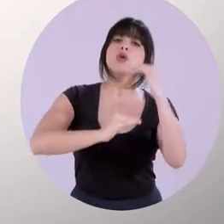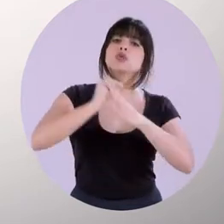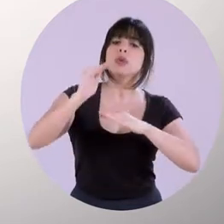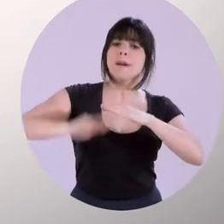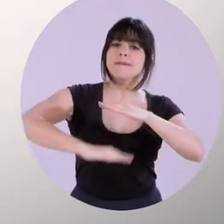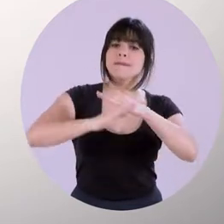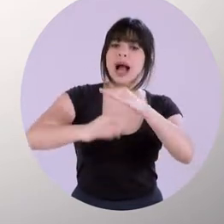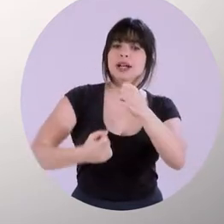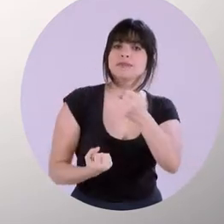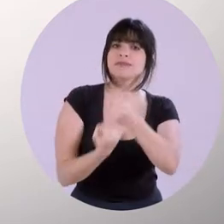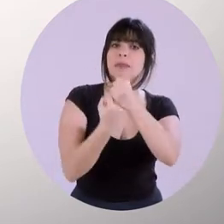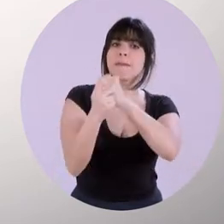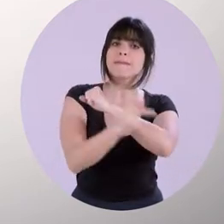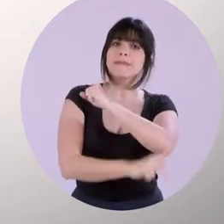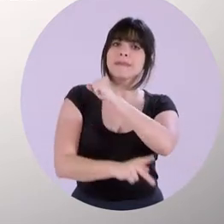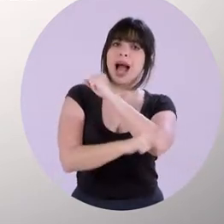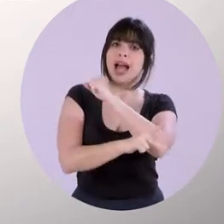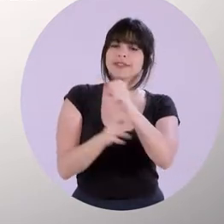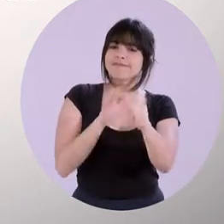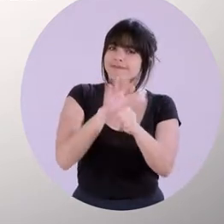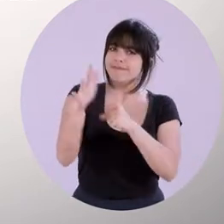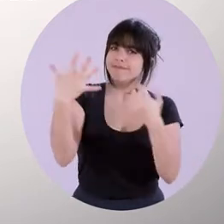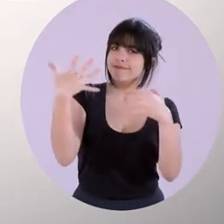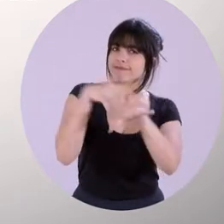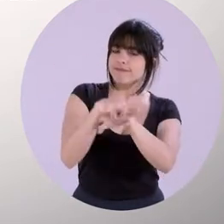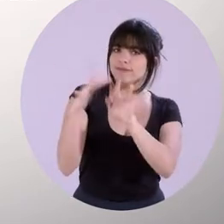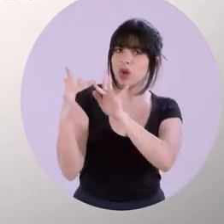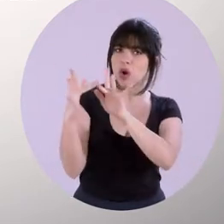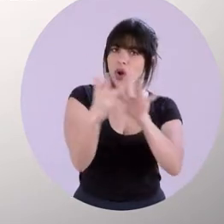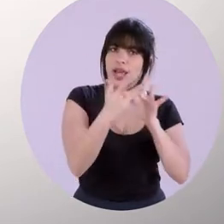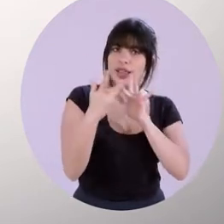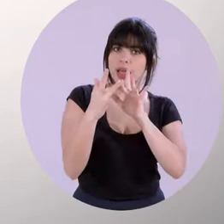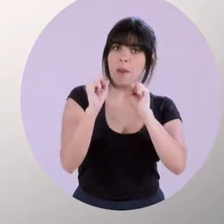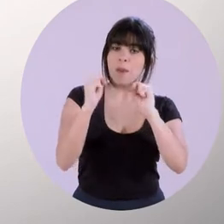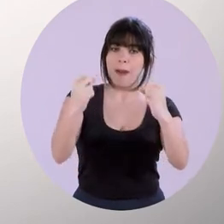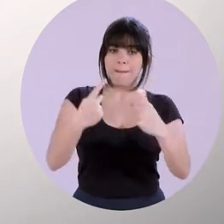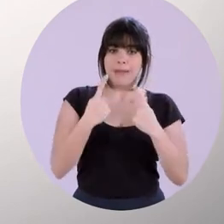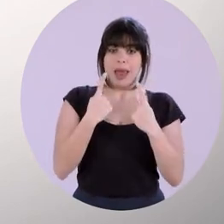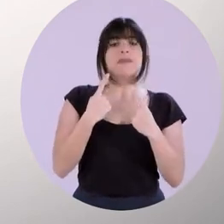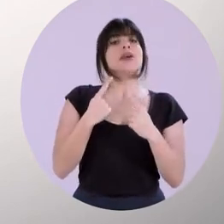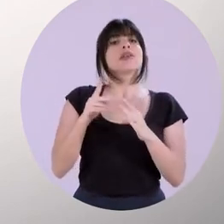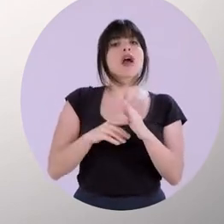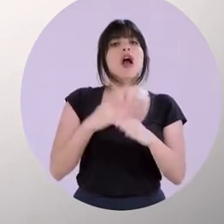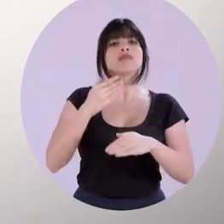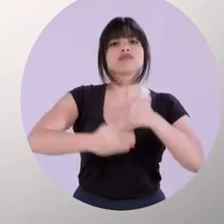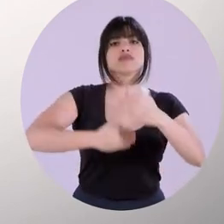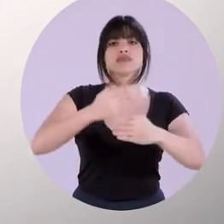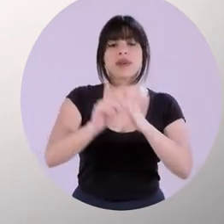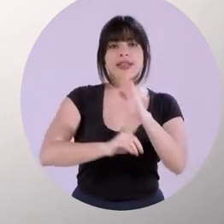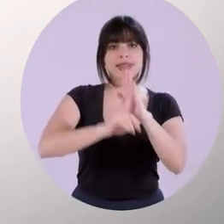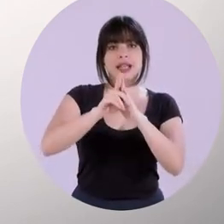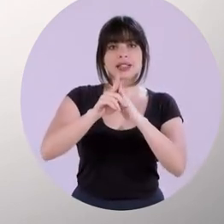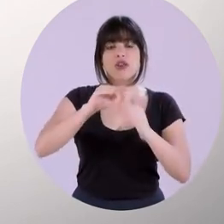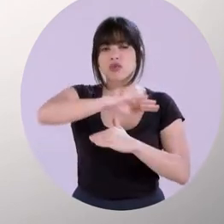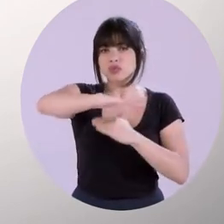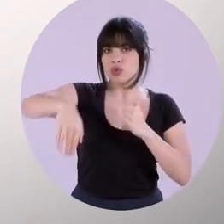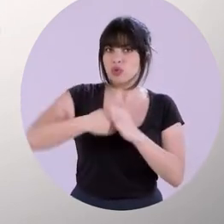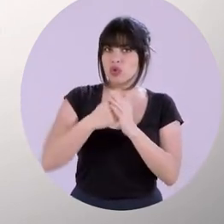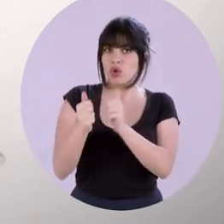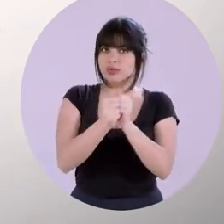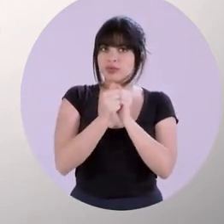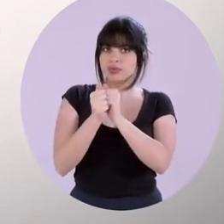cimientos para un país totalmente inclusivo y conectado que nos permita avanzar hacia el desarrollo con todas y todos.